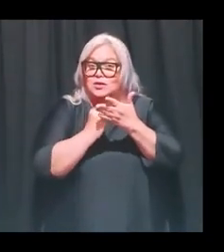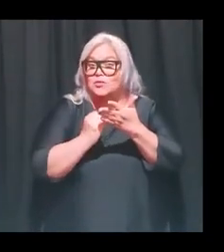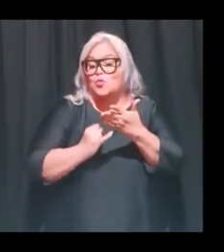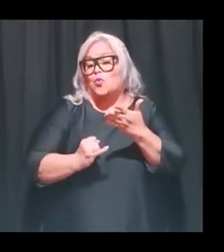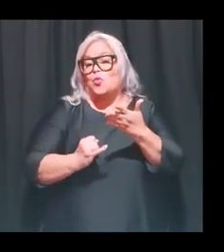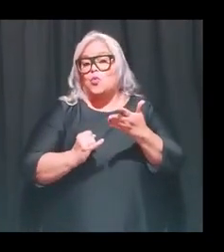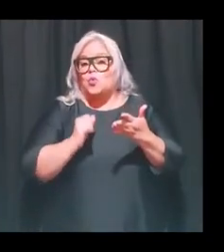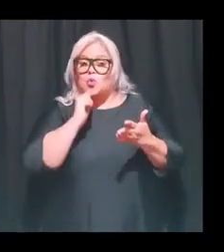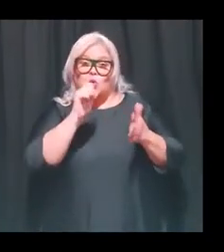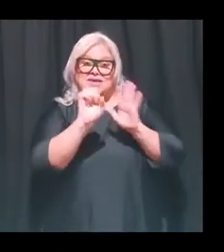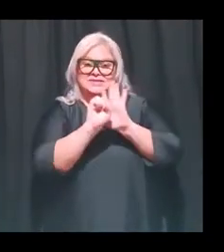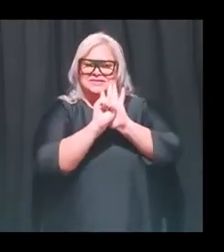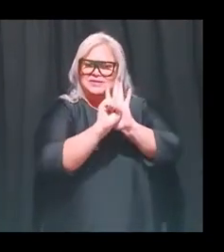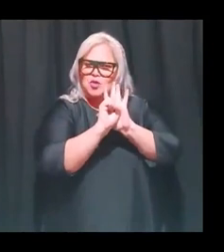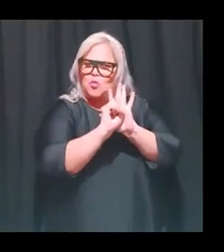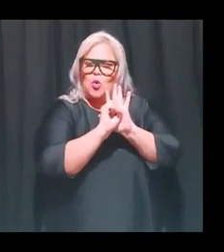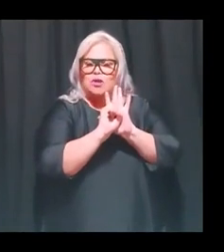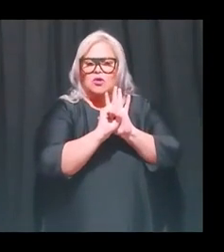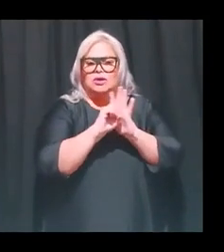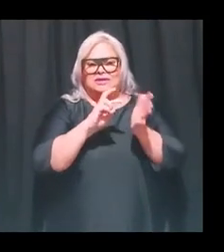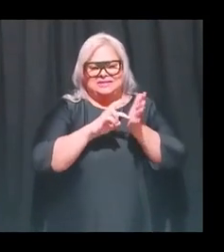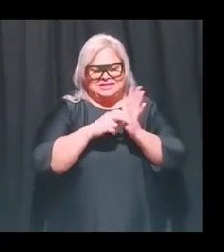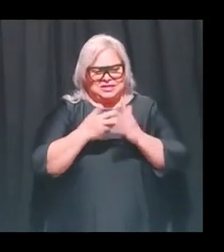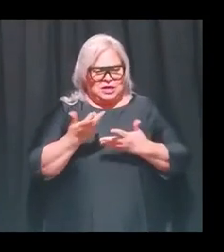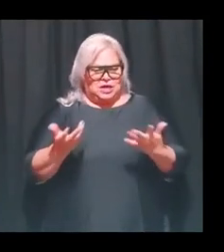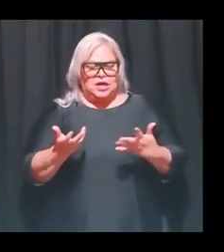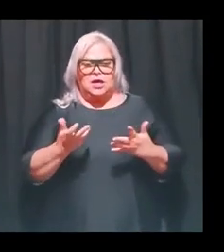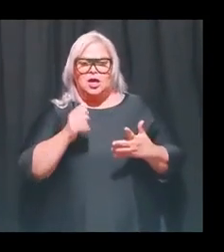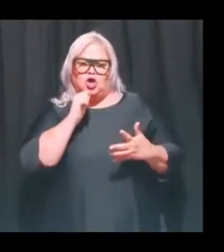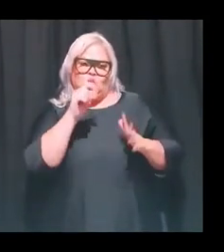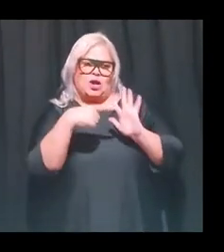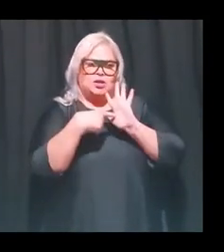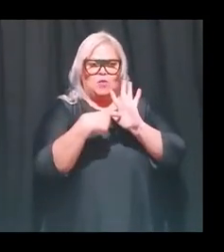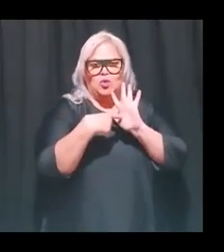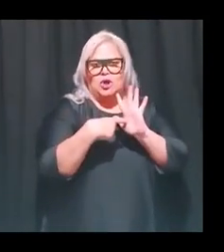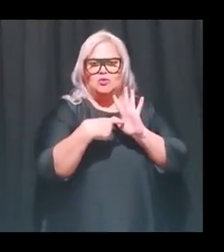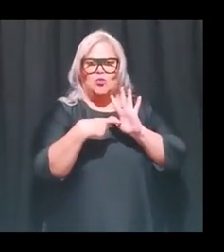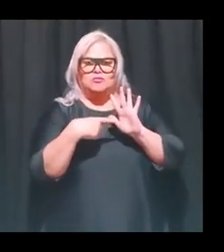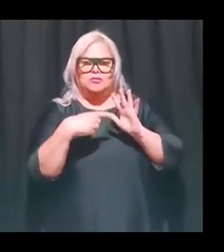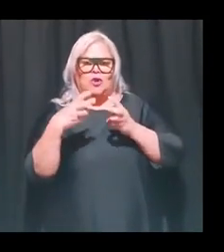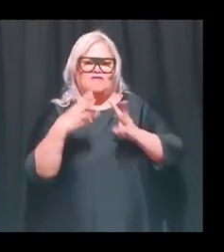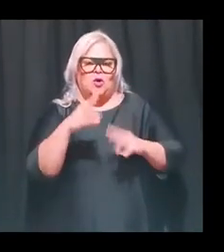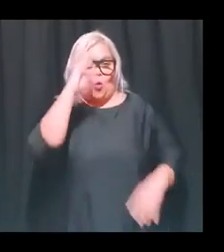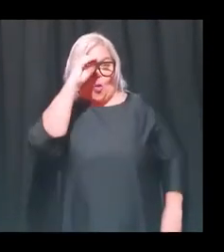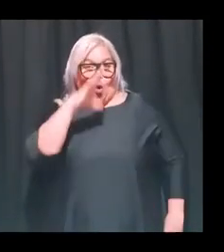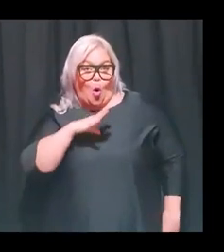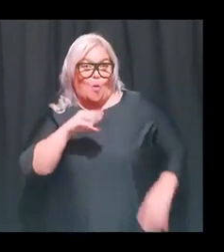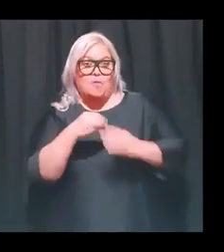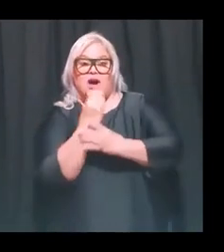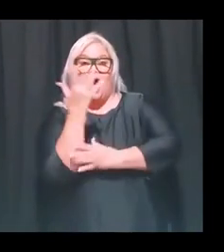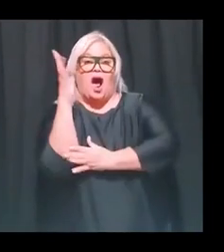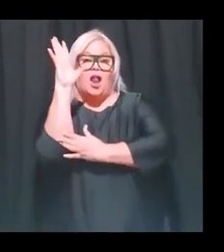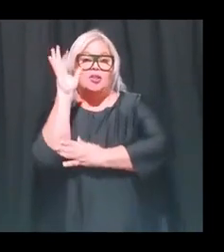son simbólicos, o sea, en el sentido de que no nos están mostrando ni una figura de un hombre, ni de un árbol, ni unas